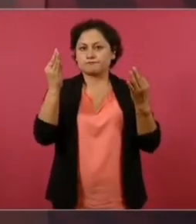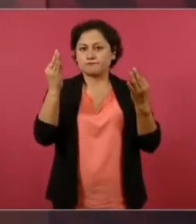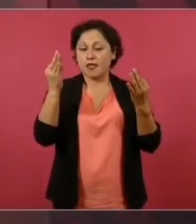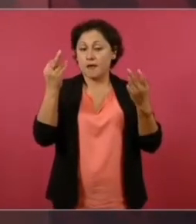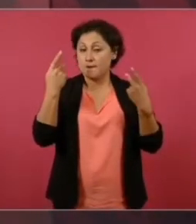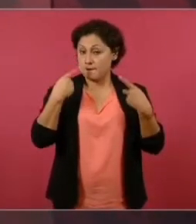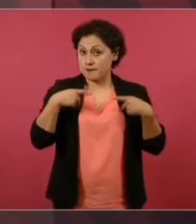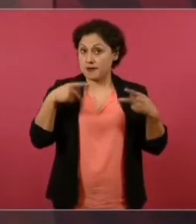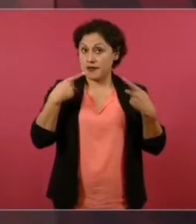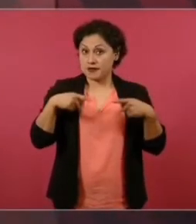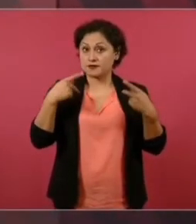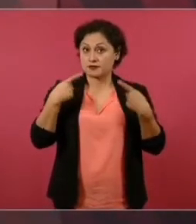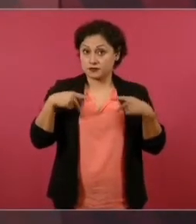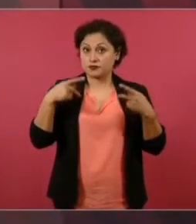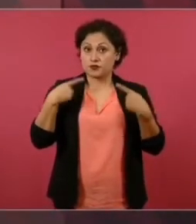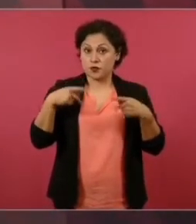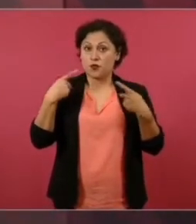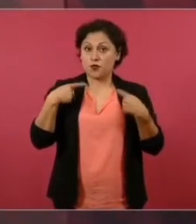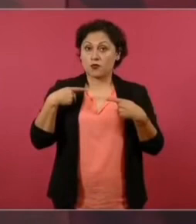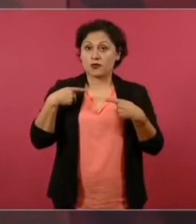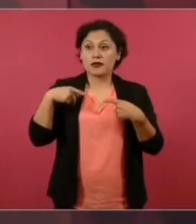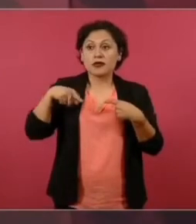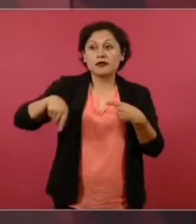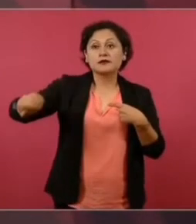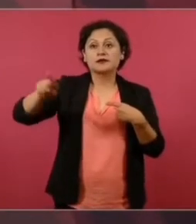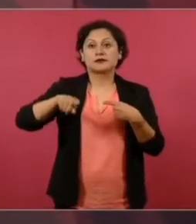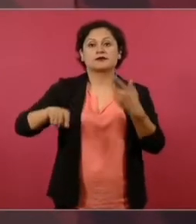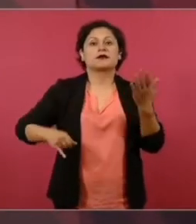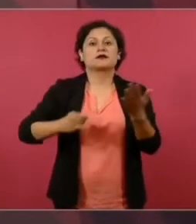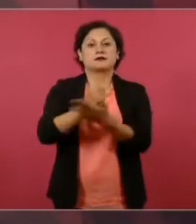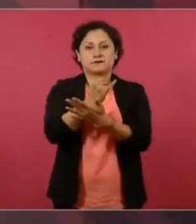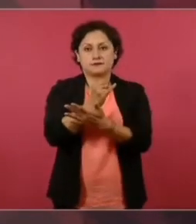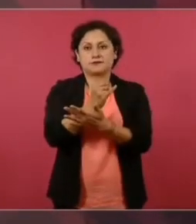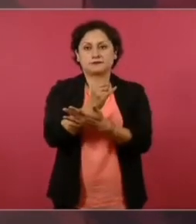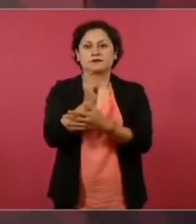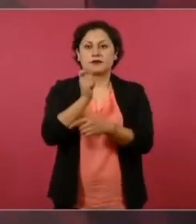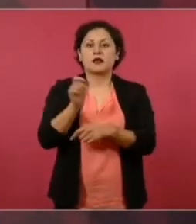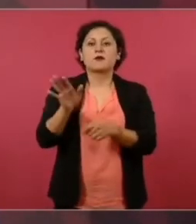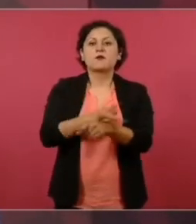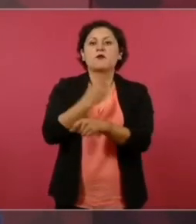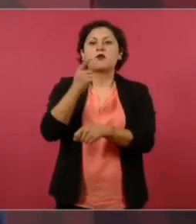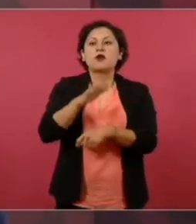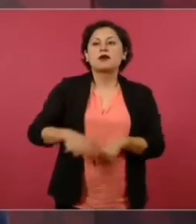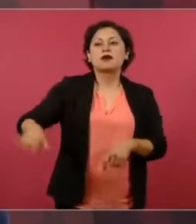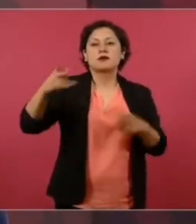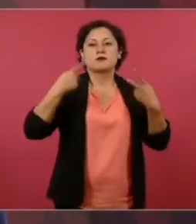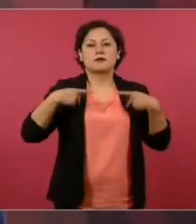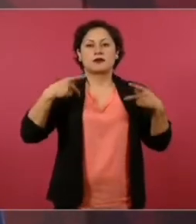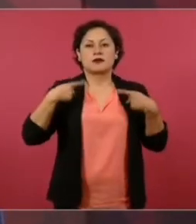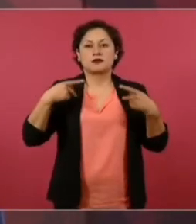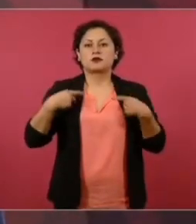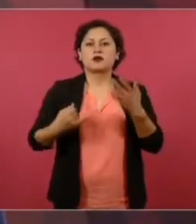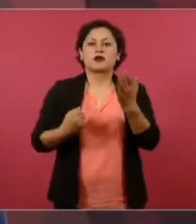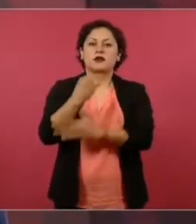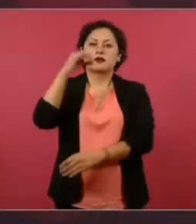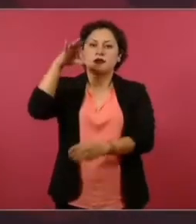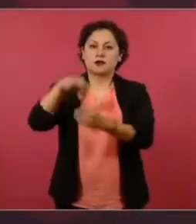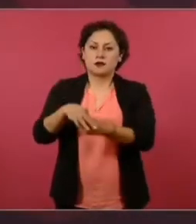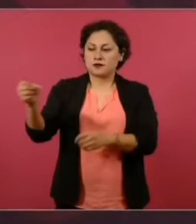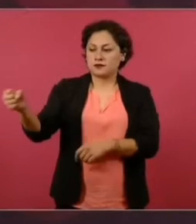la decisión que tomaron de elegir a Rocío Nal.